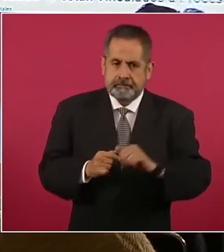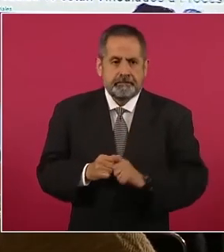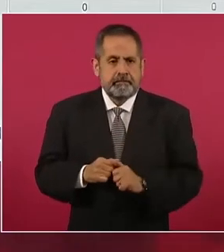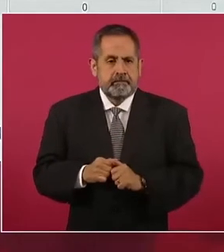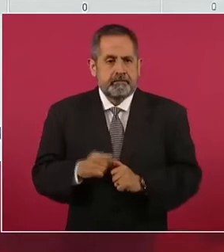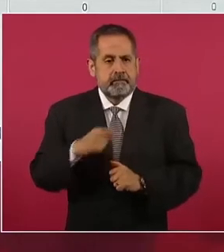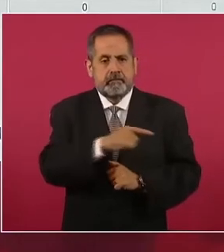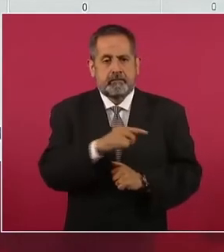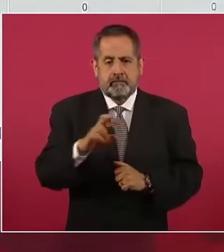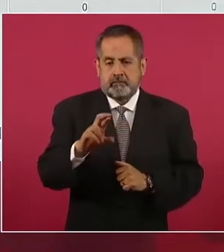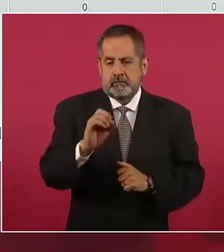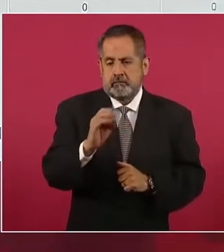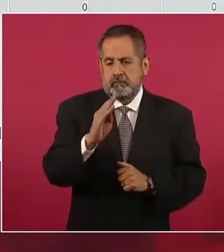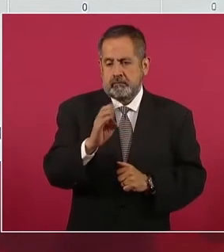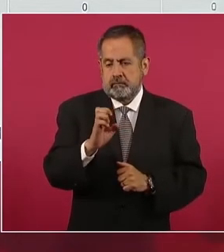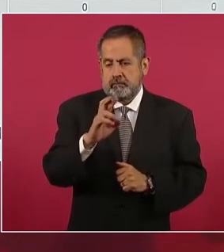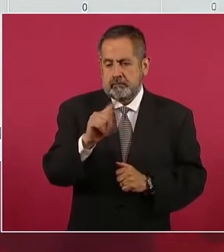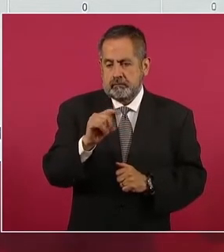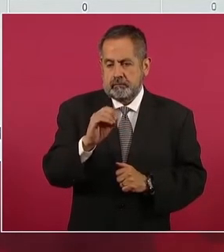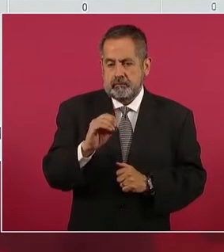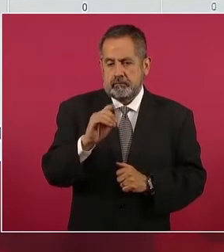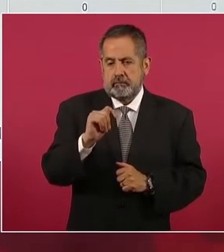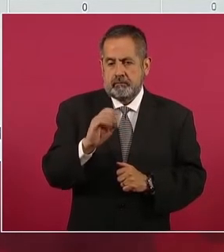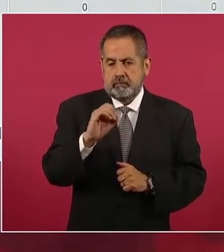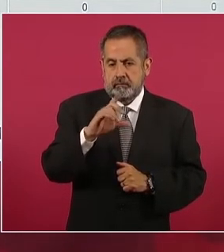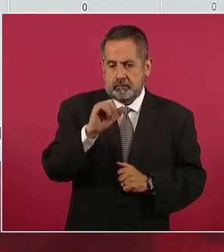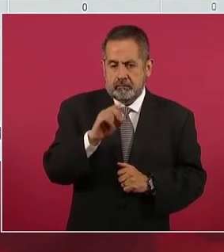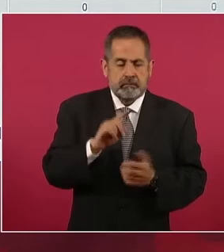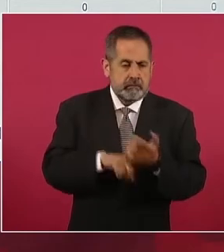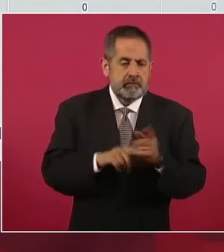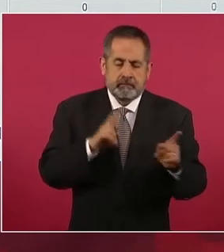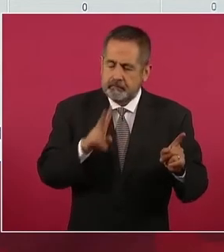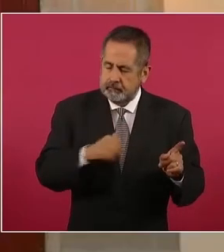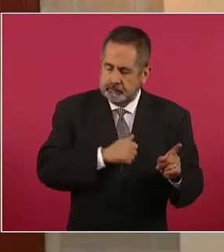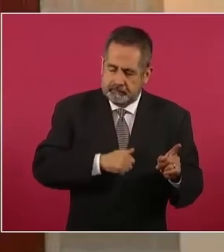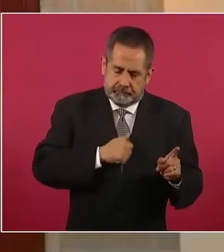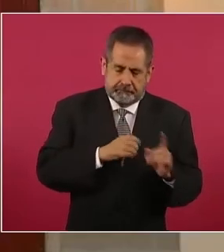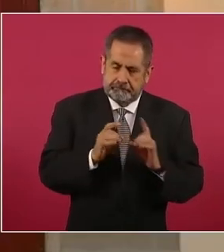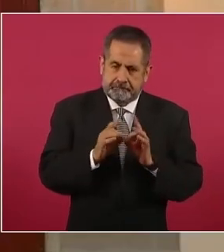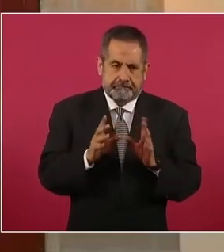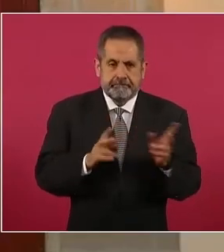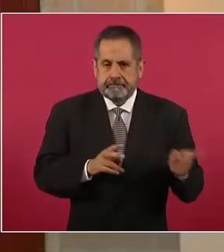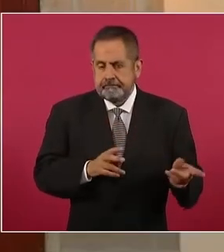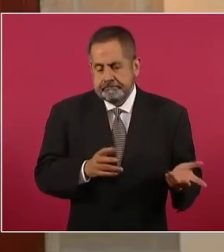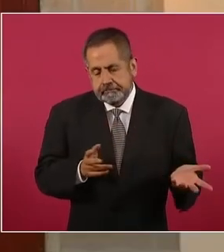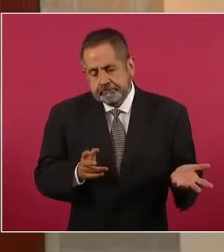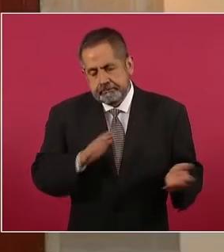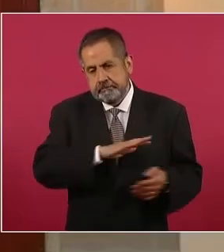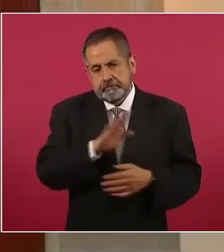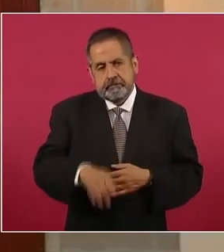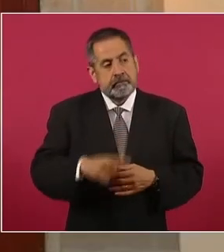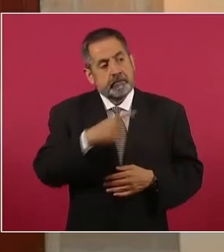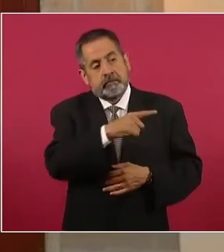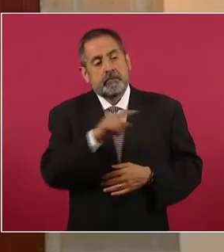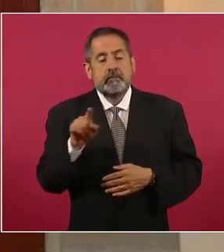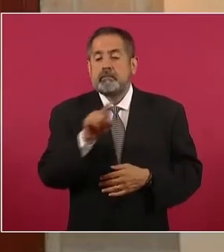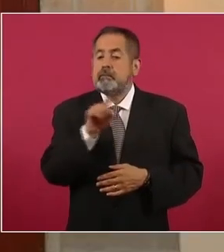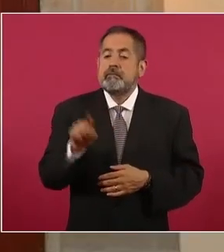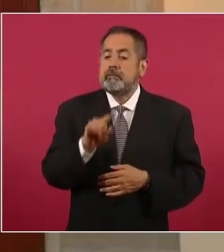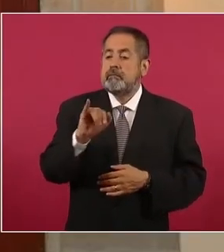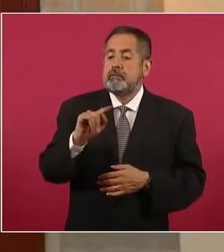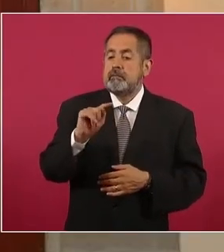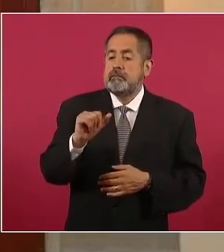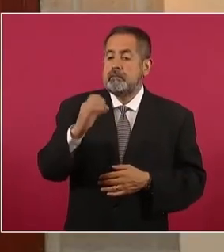Roberto Toledo, a quien evidentemente es un caso lamentable porque es un homicidio de Zitácuaro que contusió